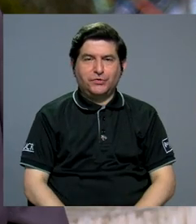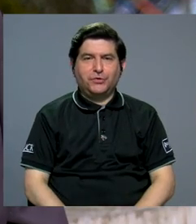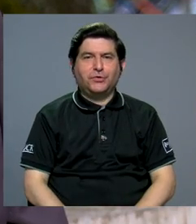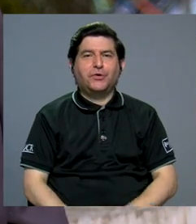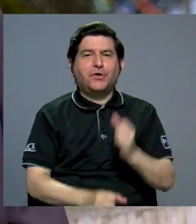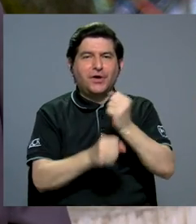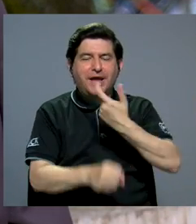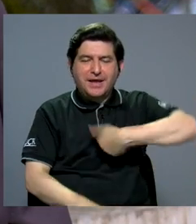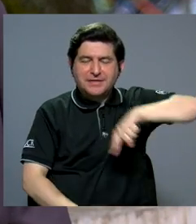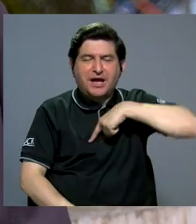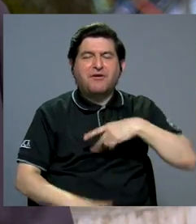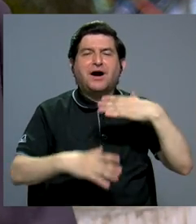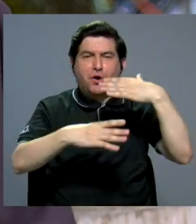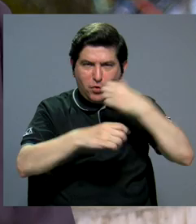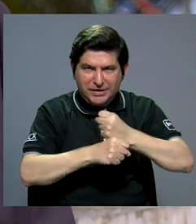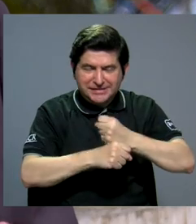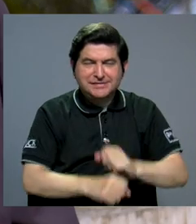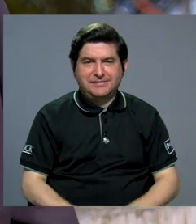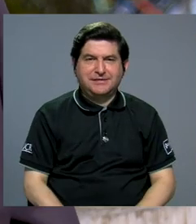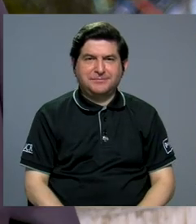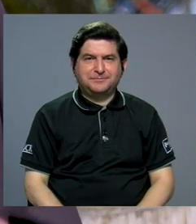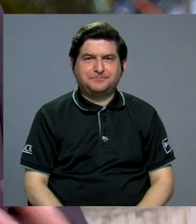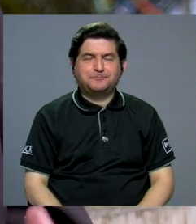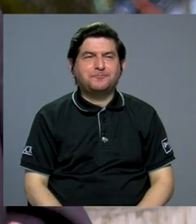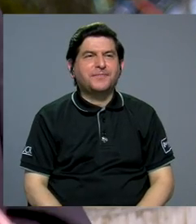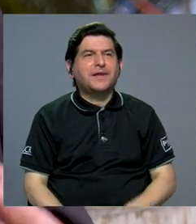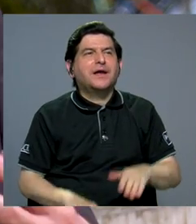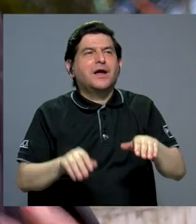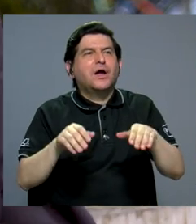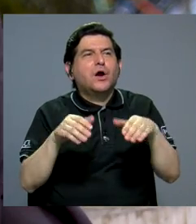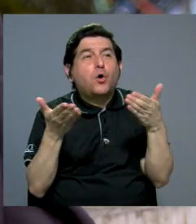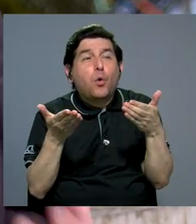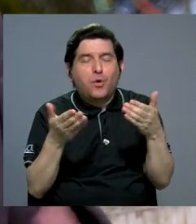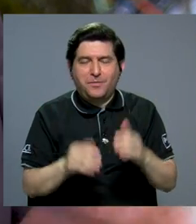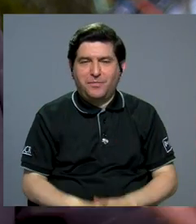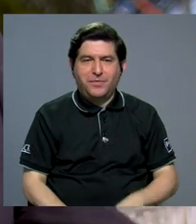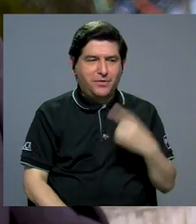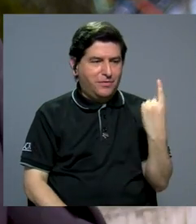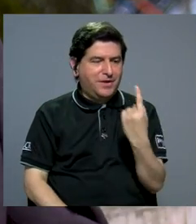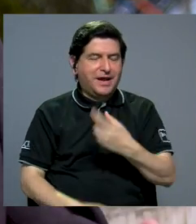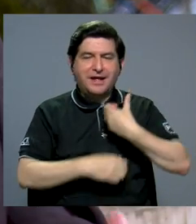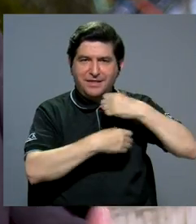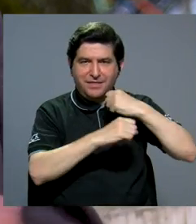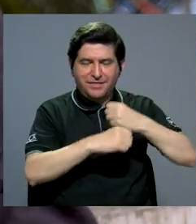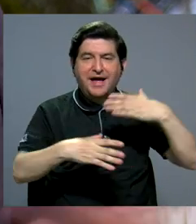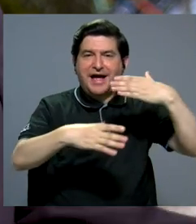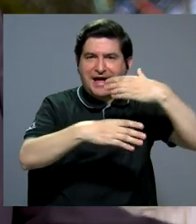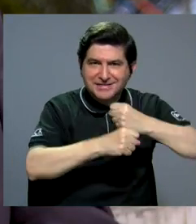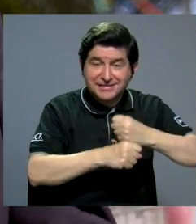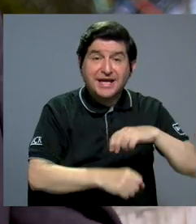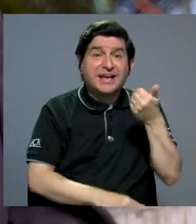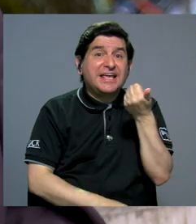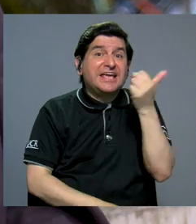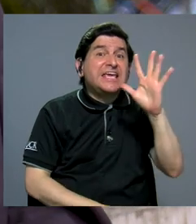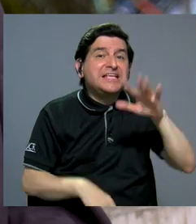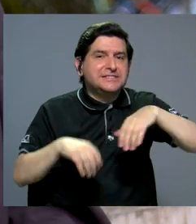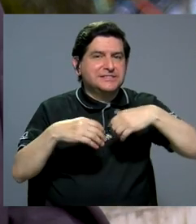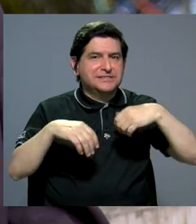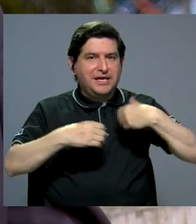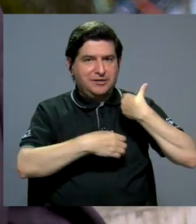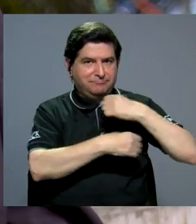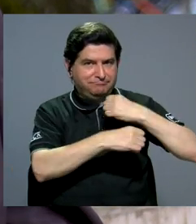el esfuerzo que nosotros estamos haciendo es cómo debería hacer cada municipalidad, y son 15 en total,